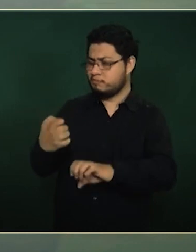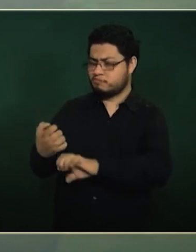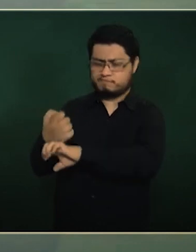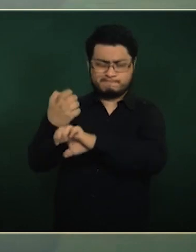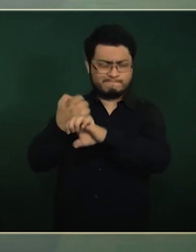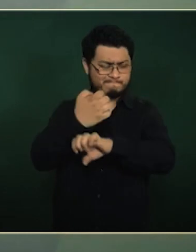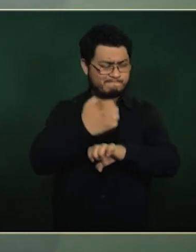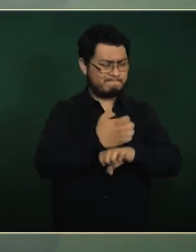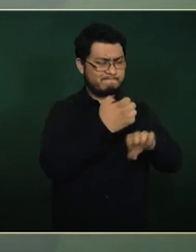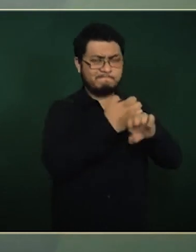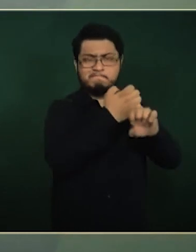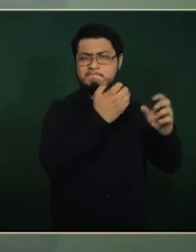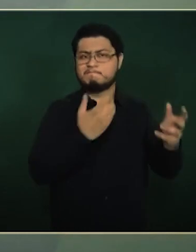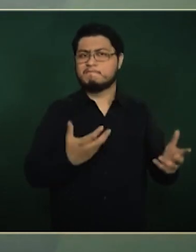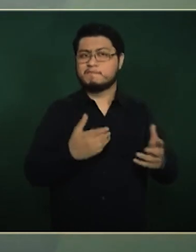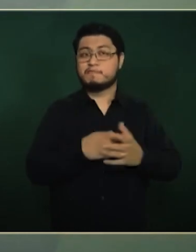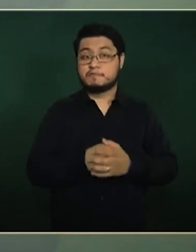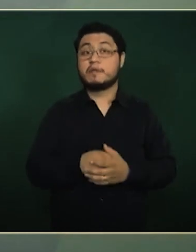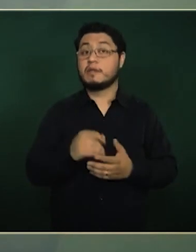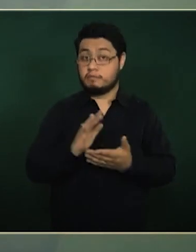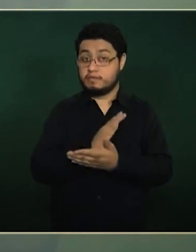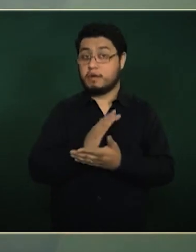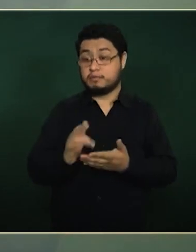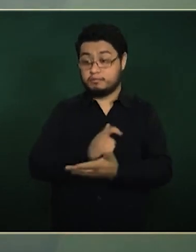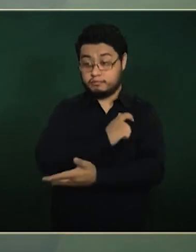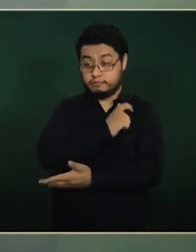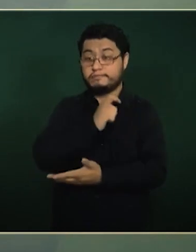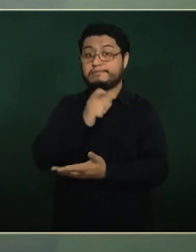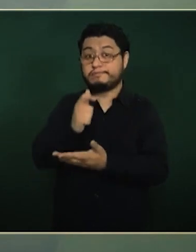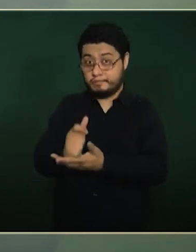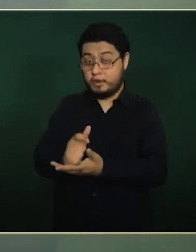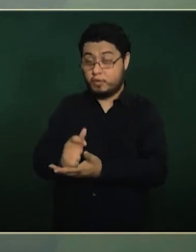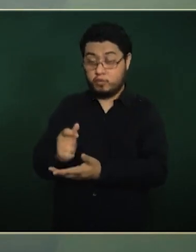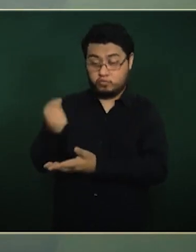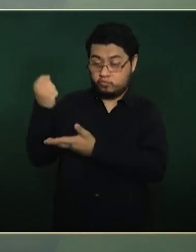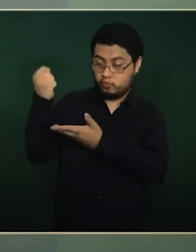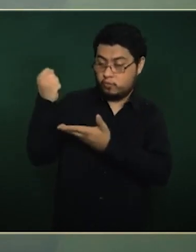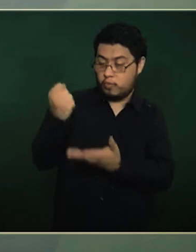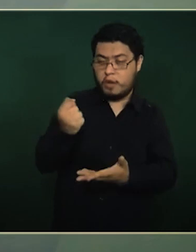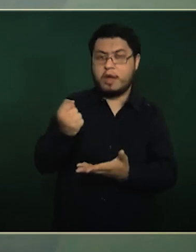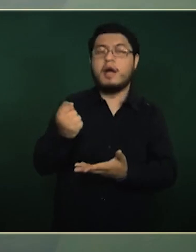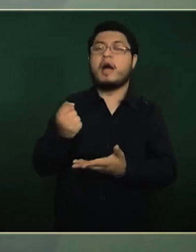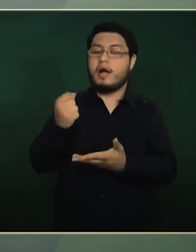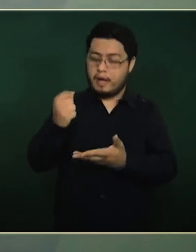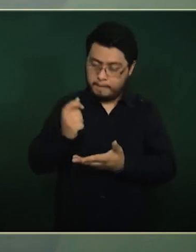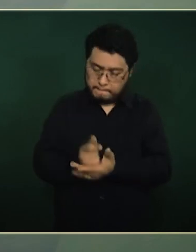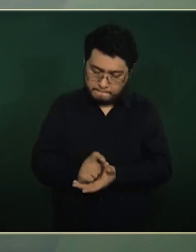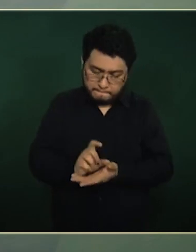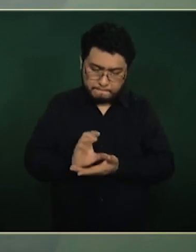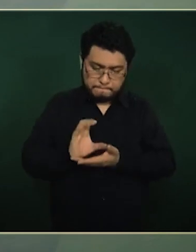también con presupuesto, también con dinero para los partidos.